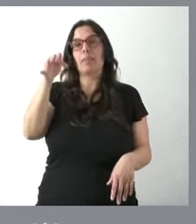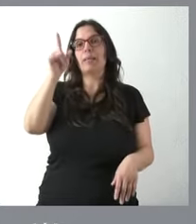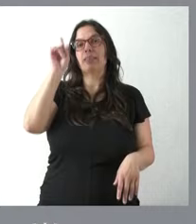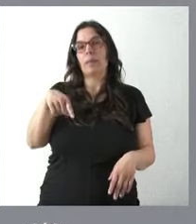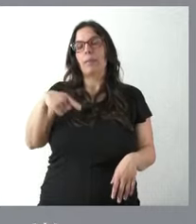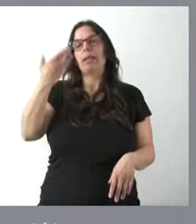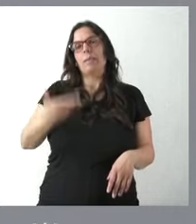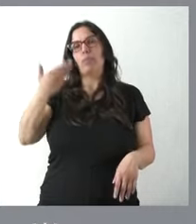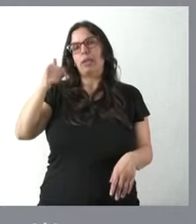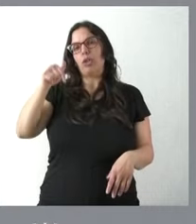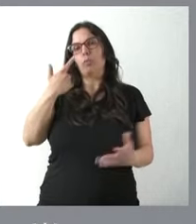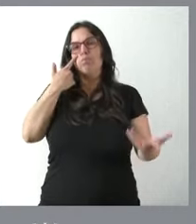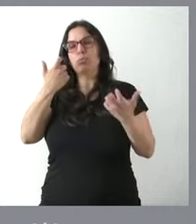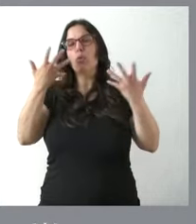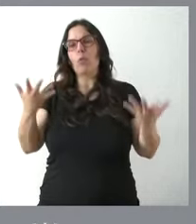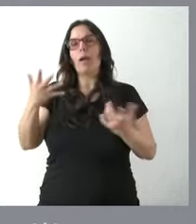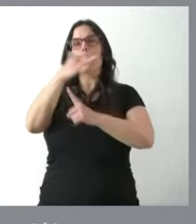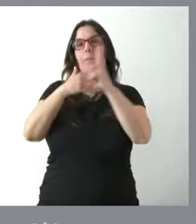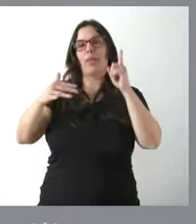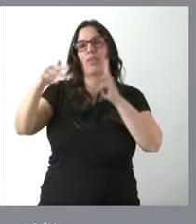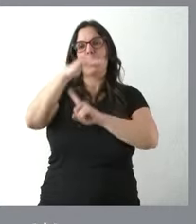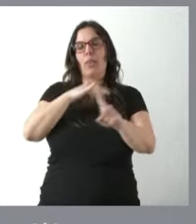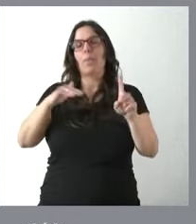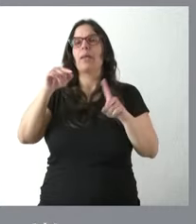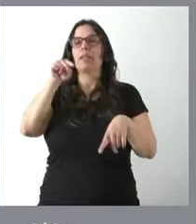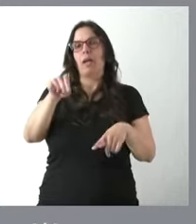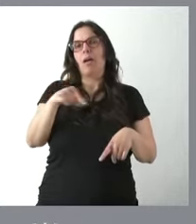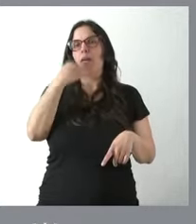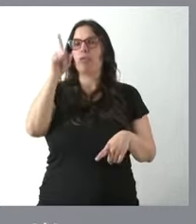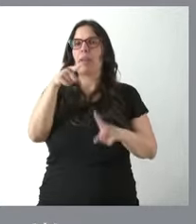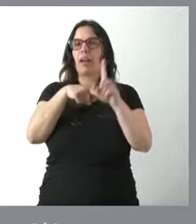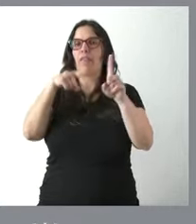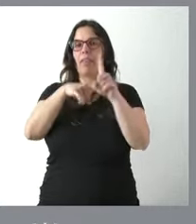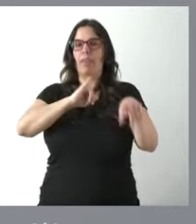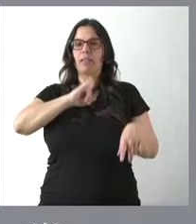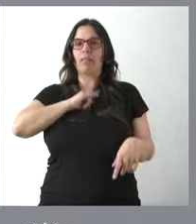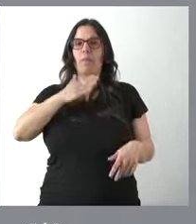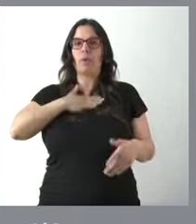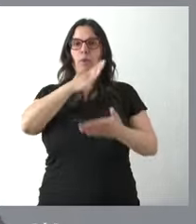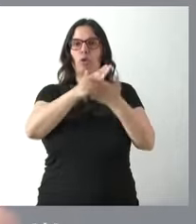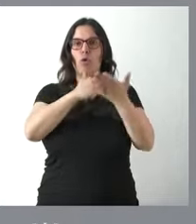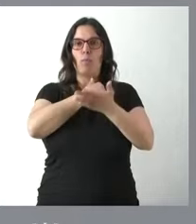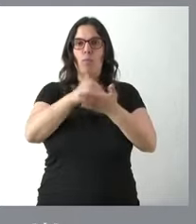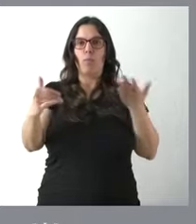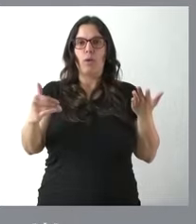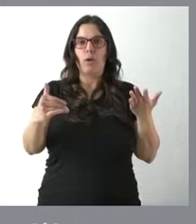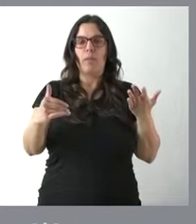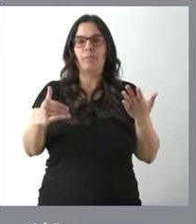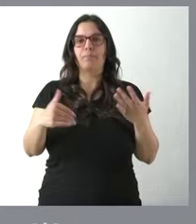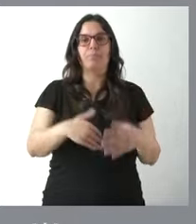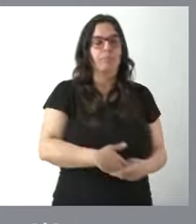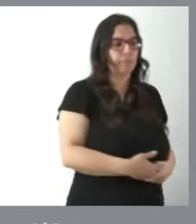importante paquete también en materia de medio ambiente, que es un elemento de referencia y señal de identidad de nuestra comunidad autónoma. Una última